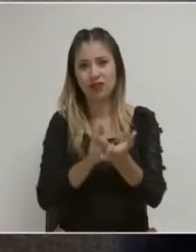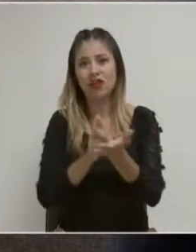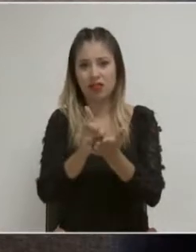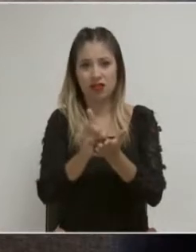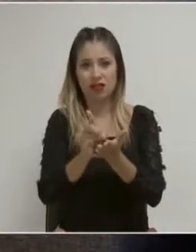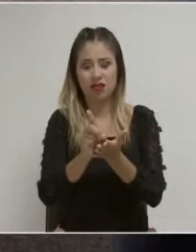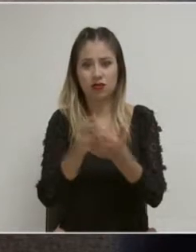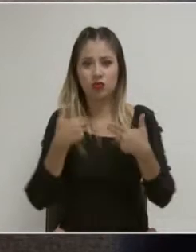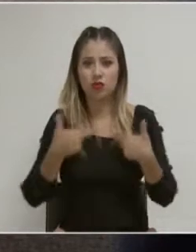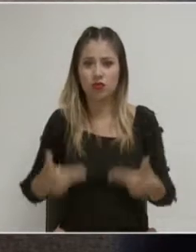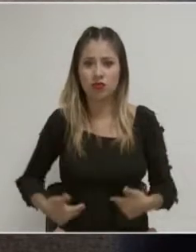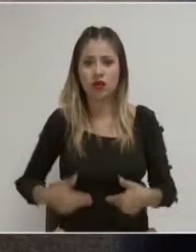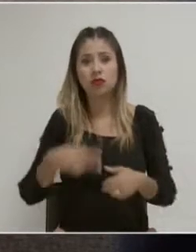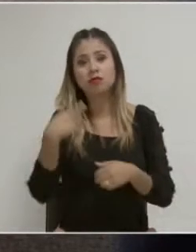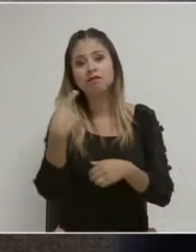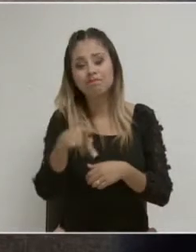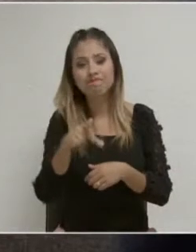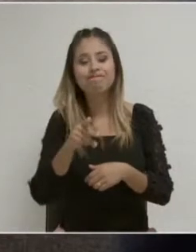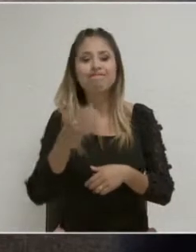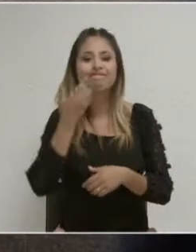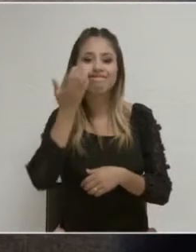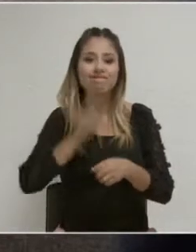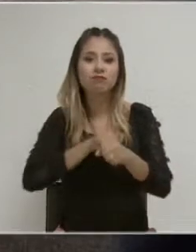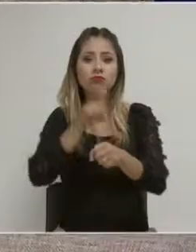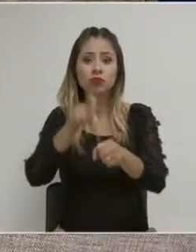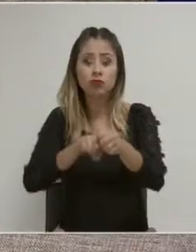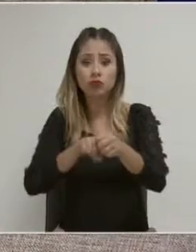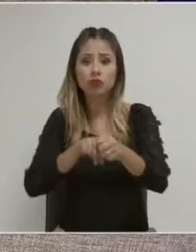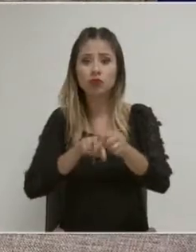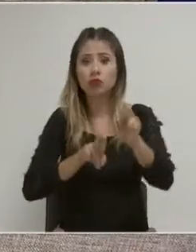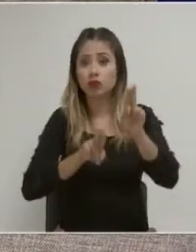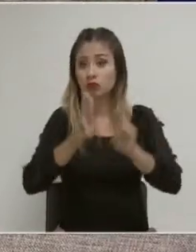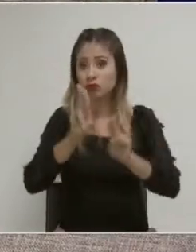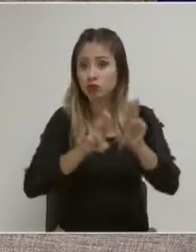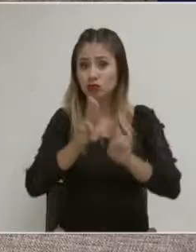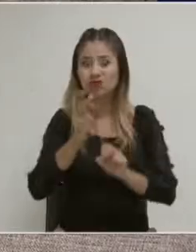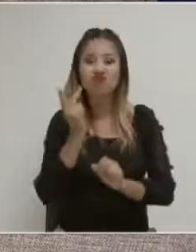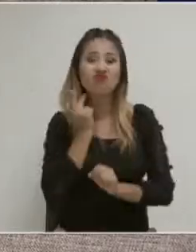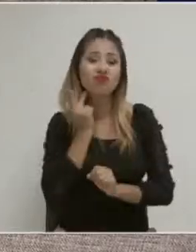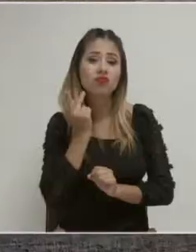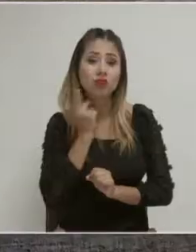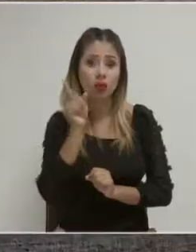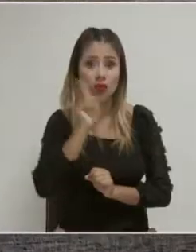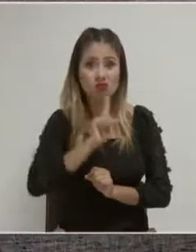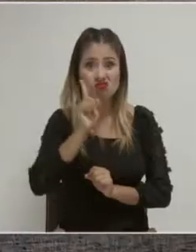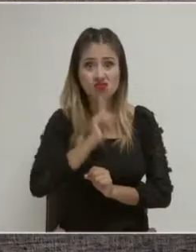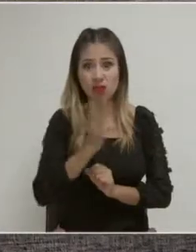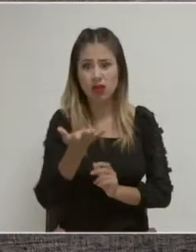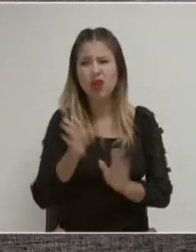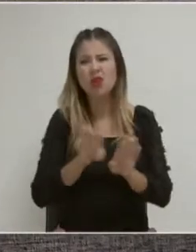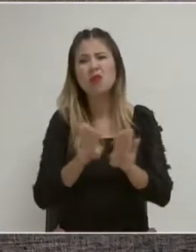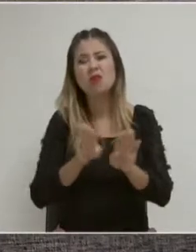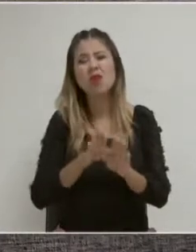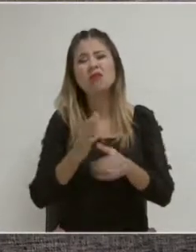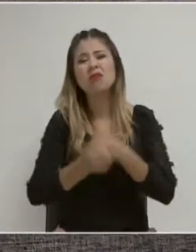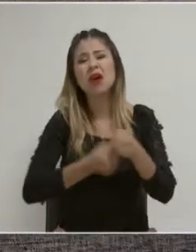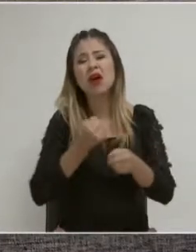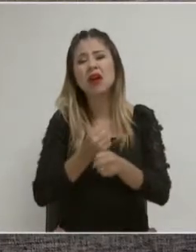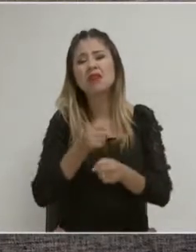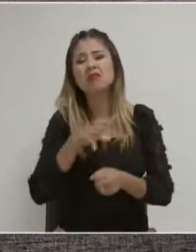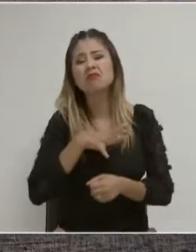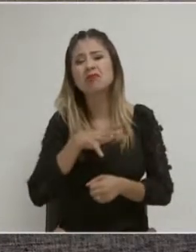derecho de la participación política de ellas, ¿cómo hemos avanzado en México y en Jalisco? En el año 2014 hubo una